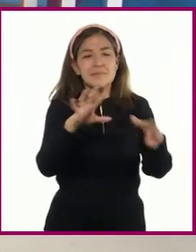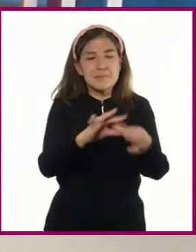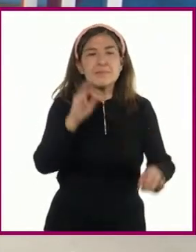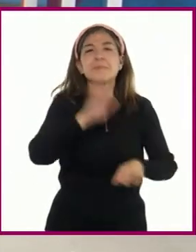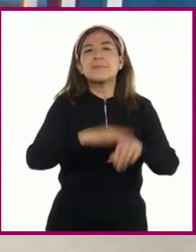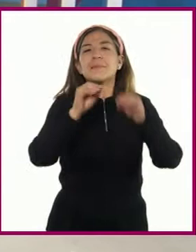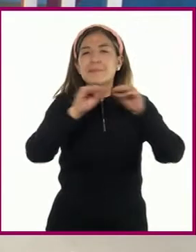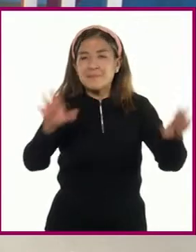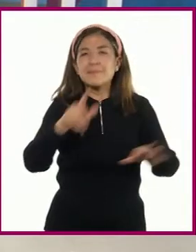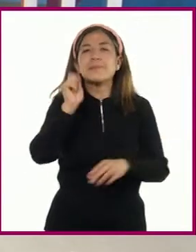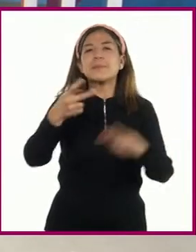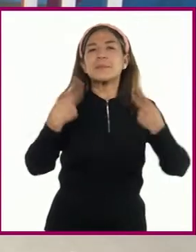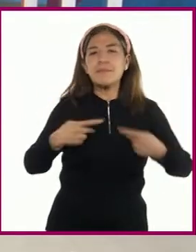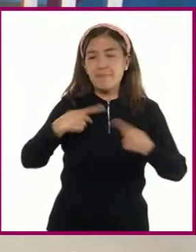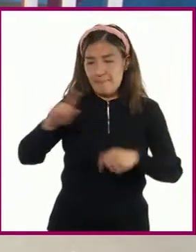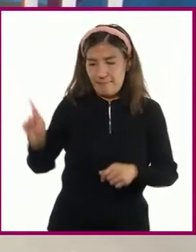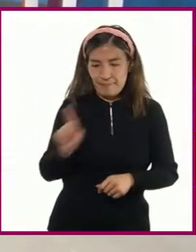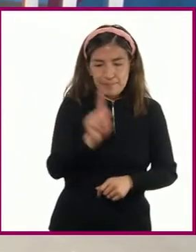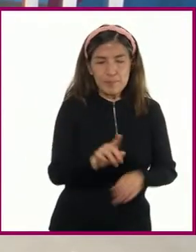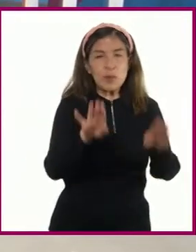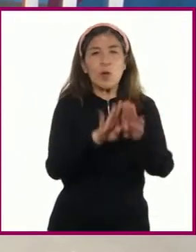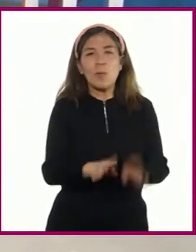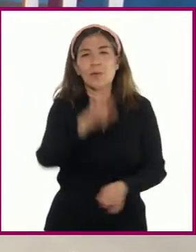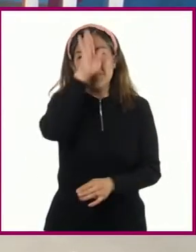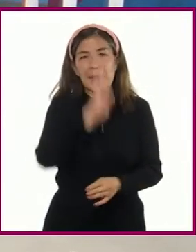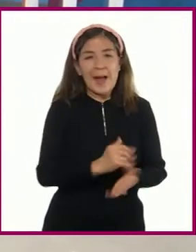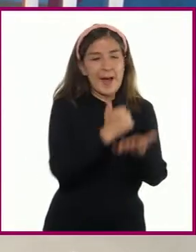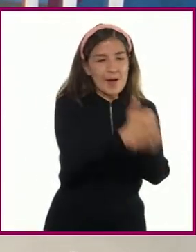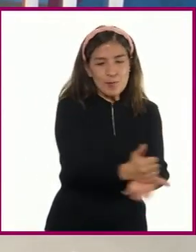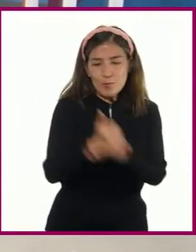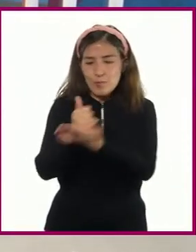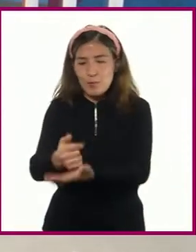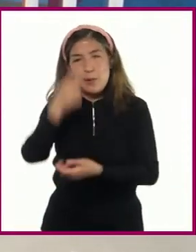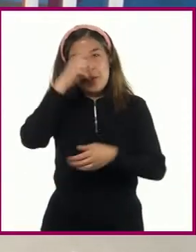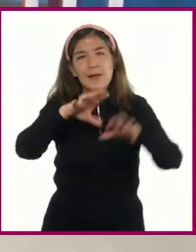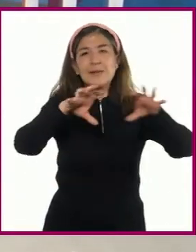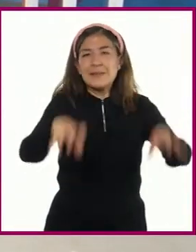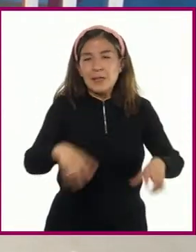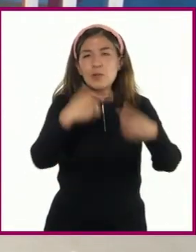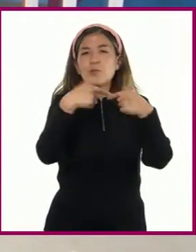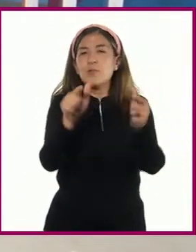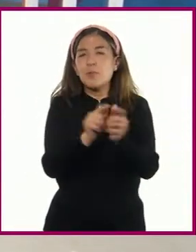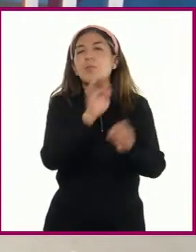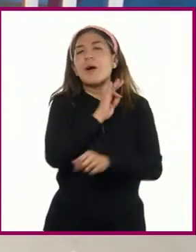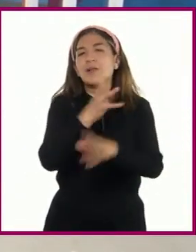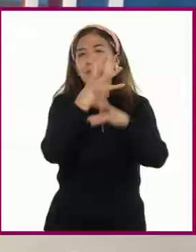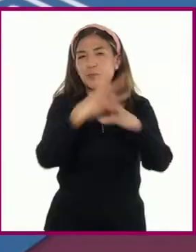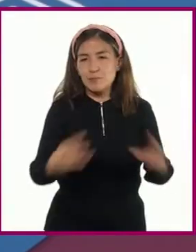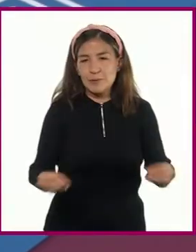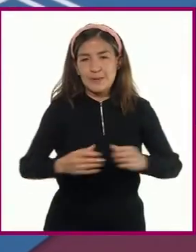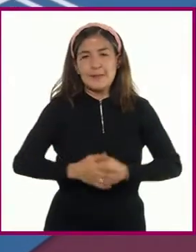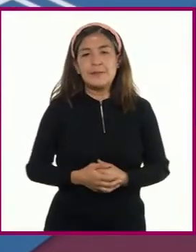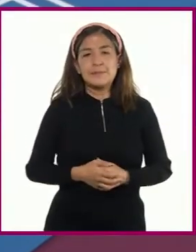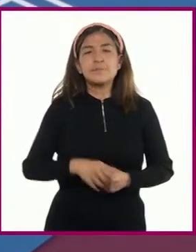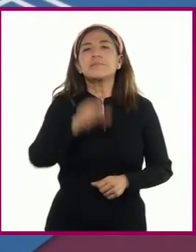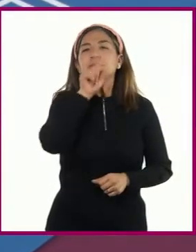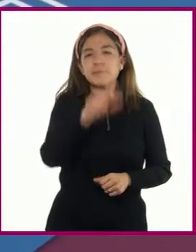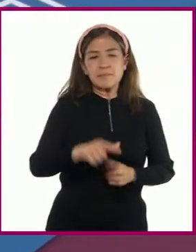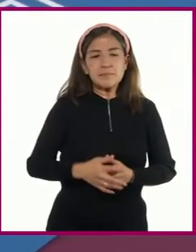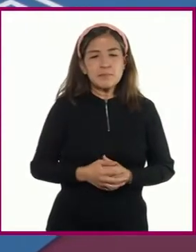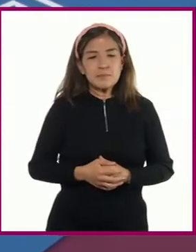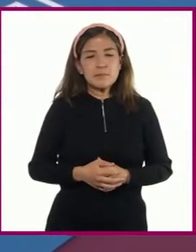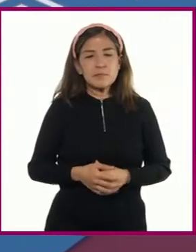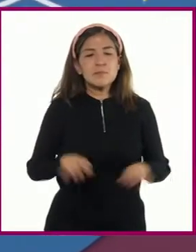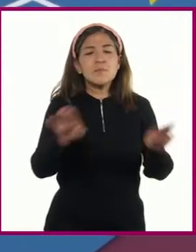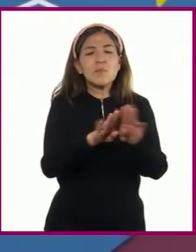proceso de mediación, sus fines y el papel de la conciliación. Por otra parte, maestro Edgar, la